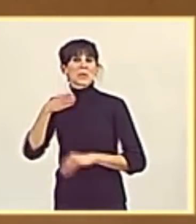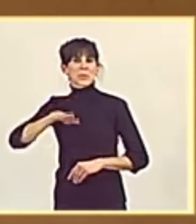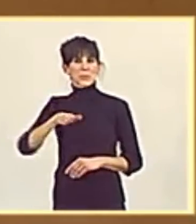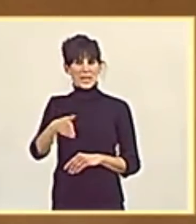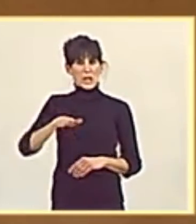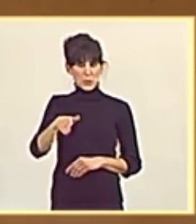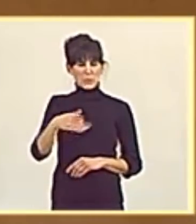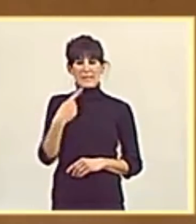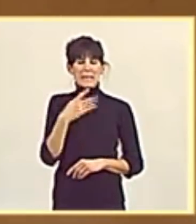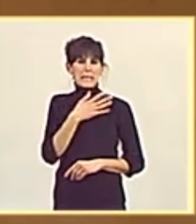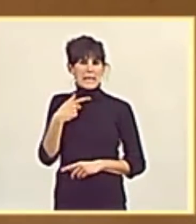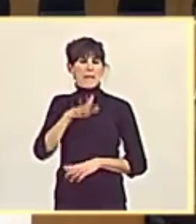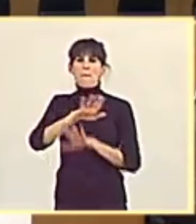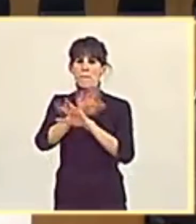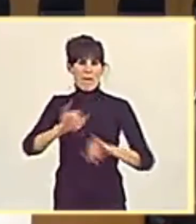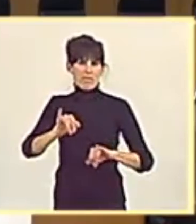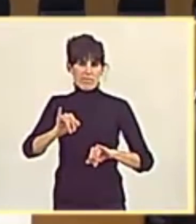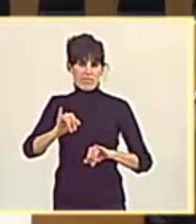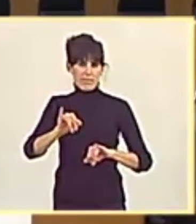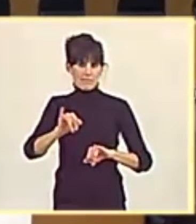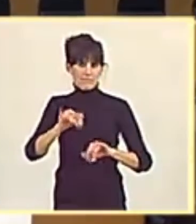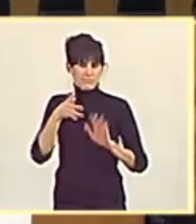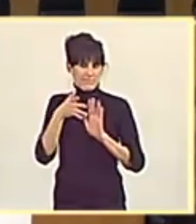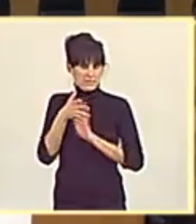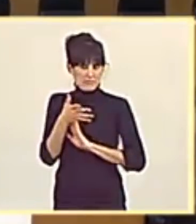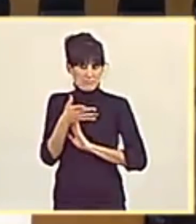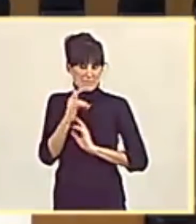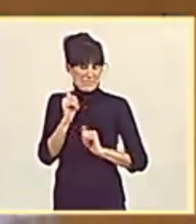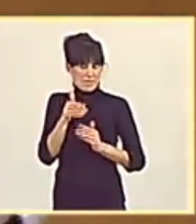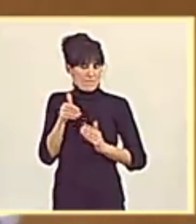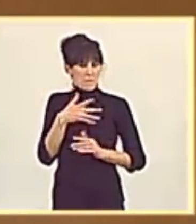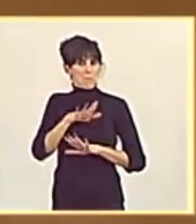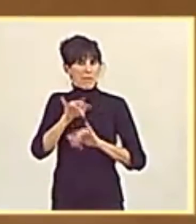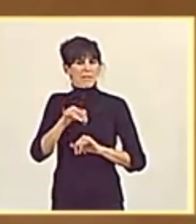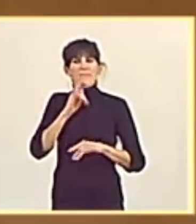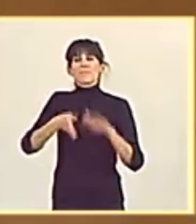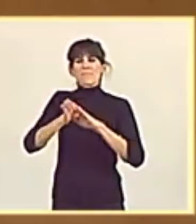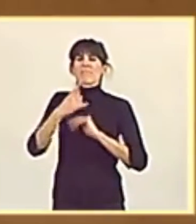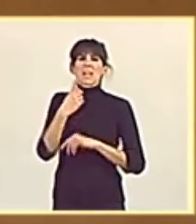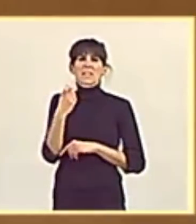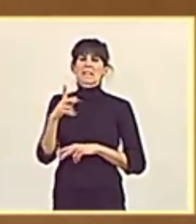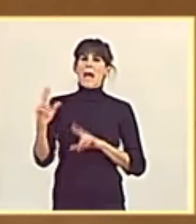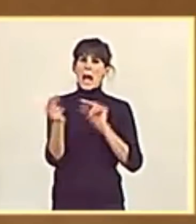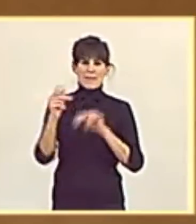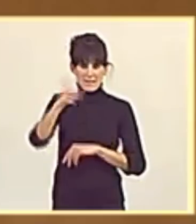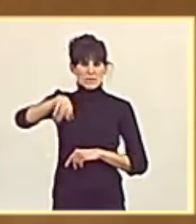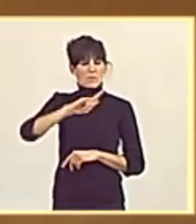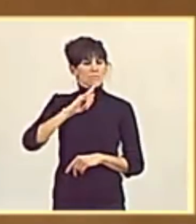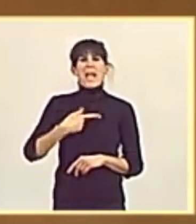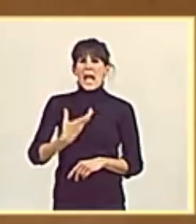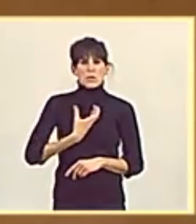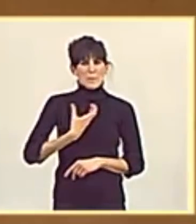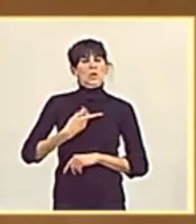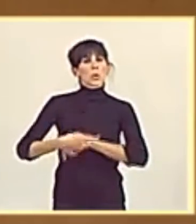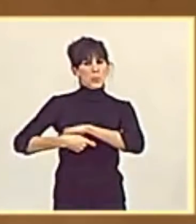pretendido la paz desde el principio. Continuaba usted. Es necesario hablar entre todos. Yo lo hago en el Ayuntamiento de